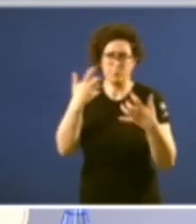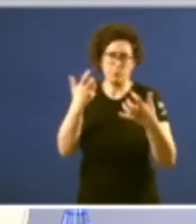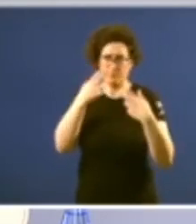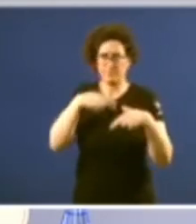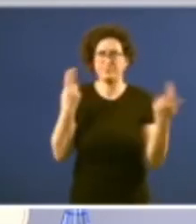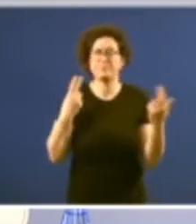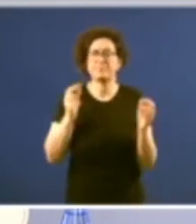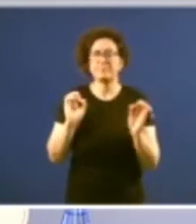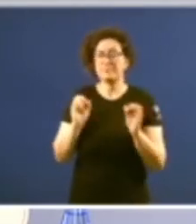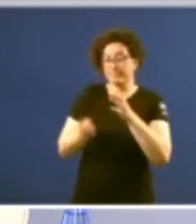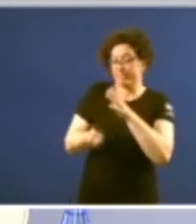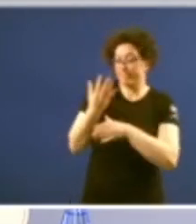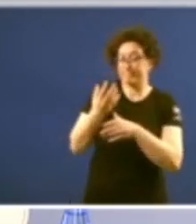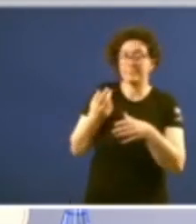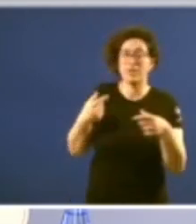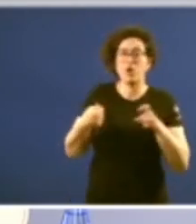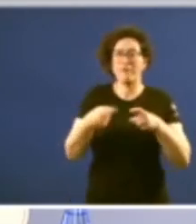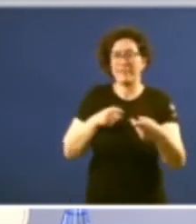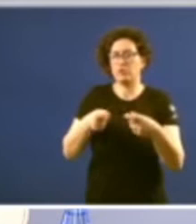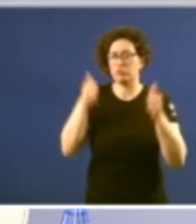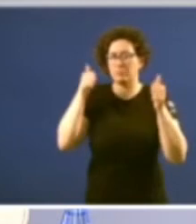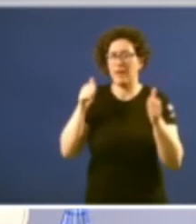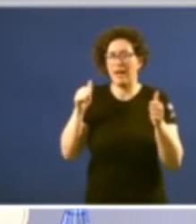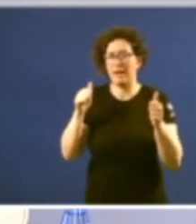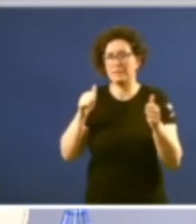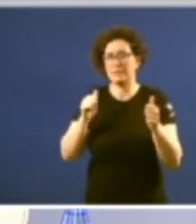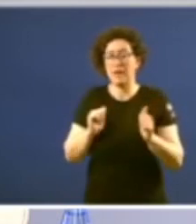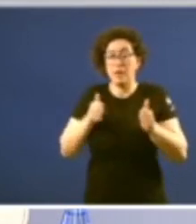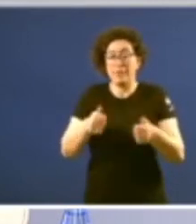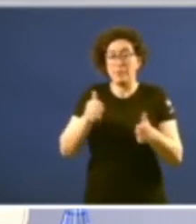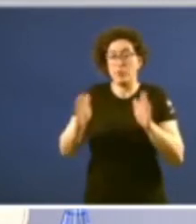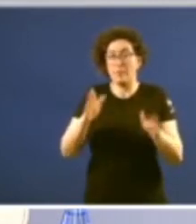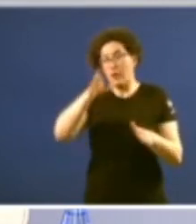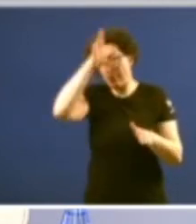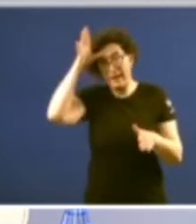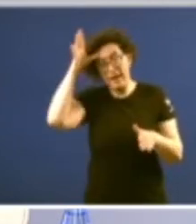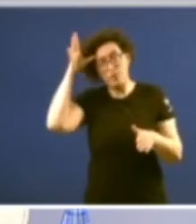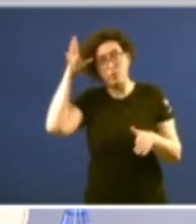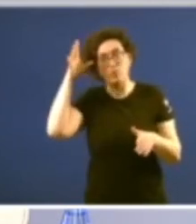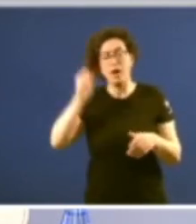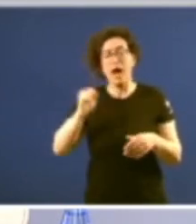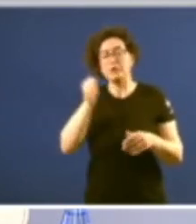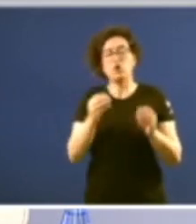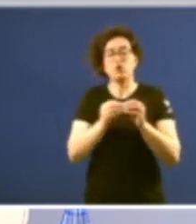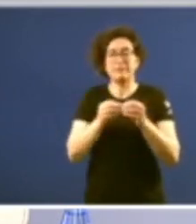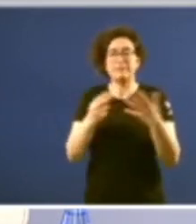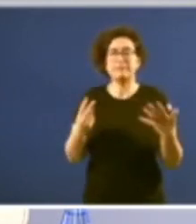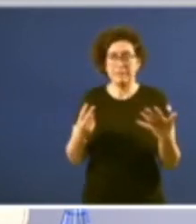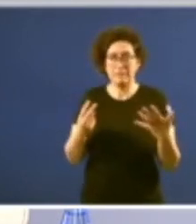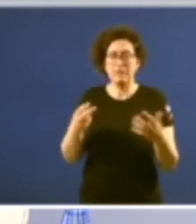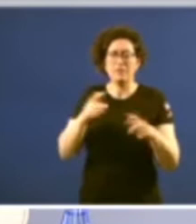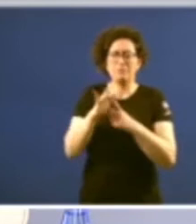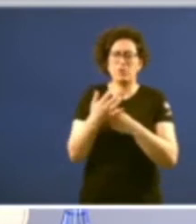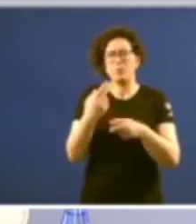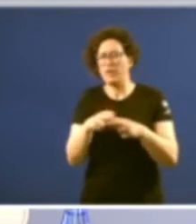afloran estes conflitos principalmente a inicios do verano 87 a situación